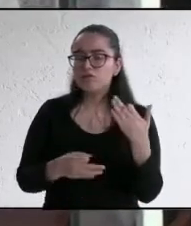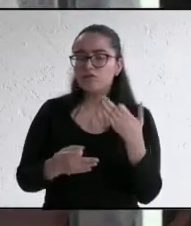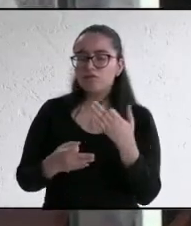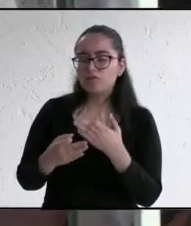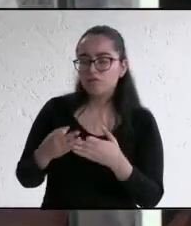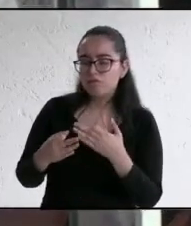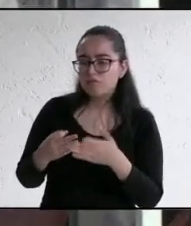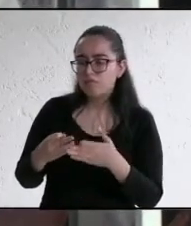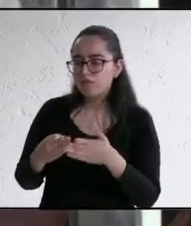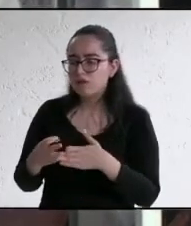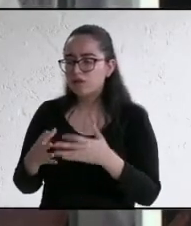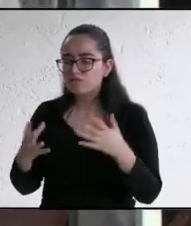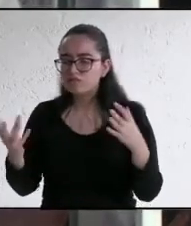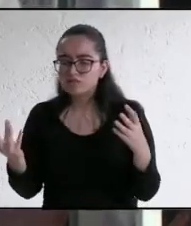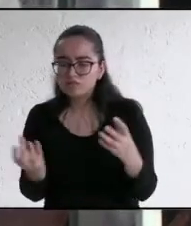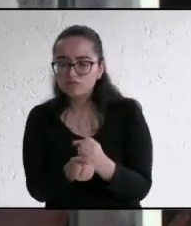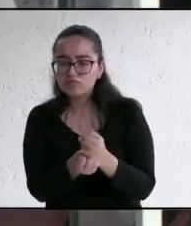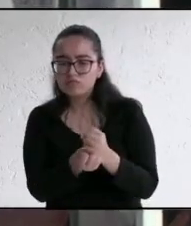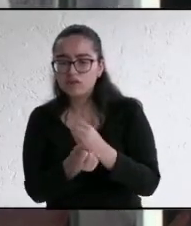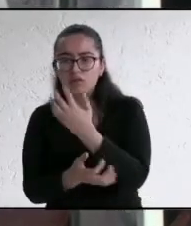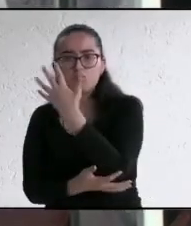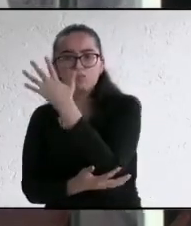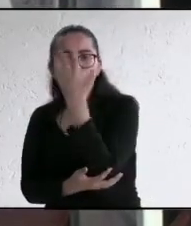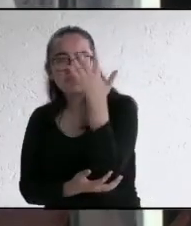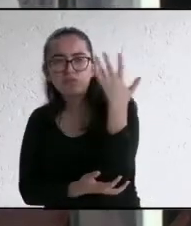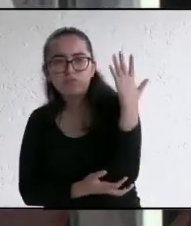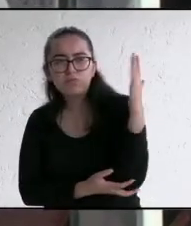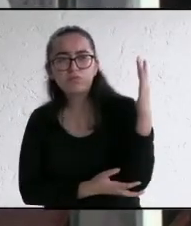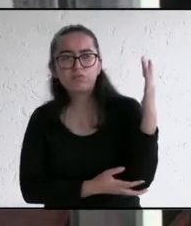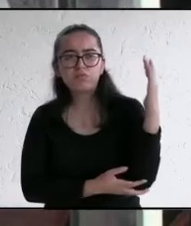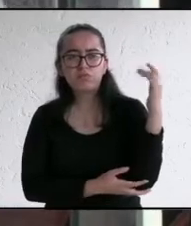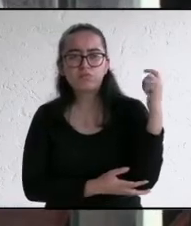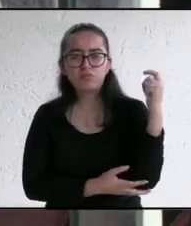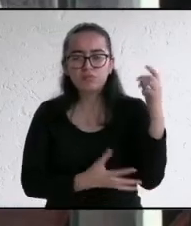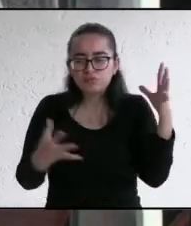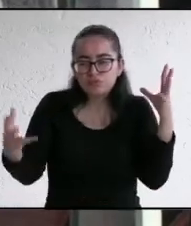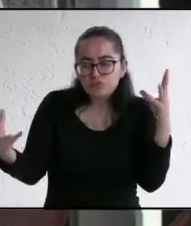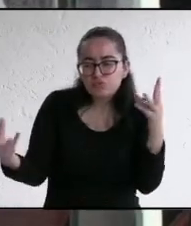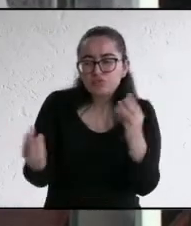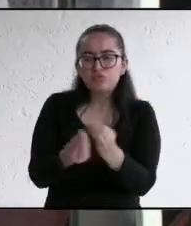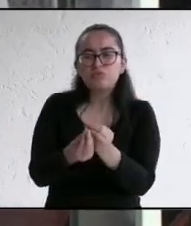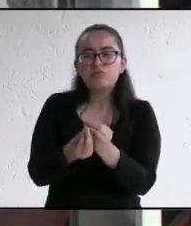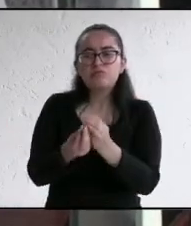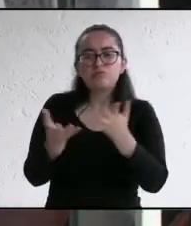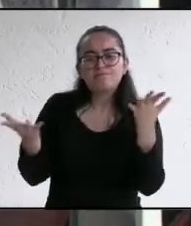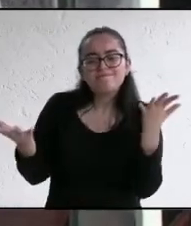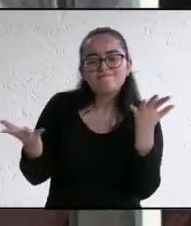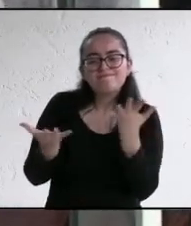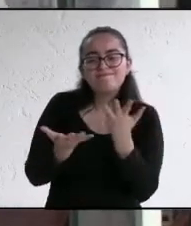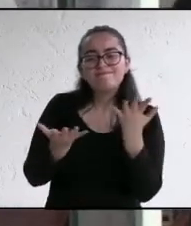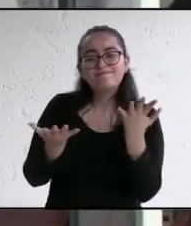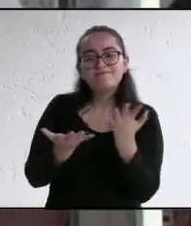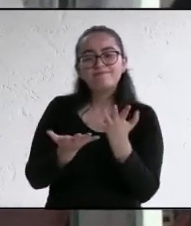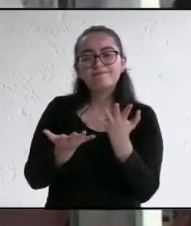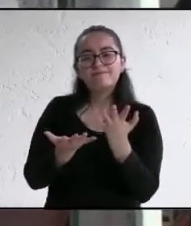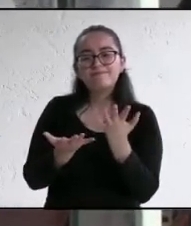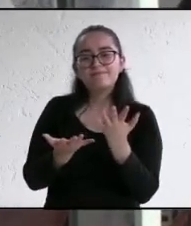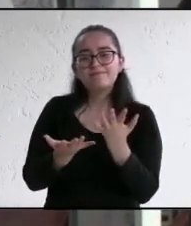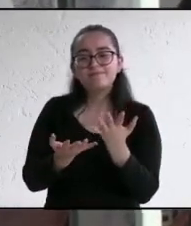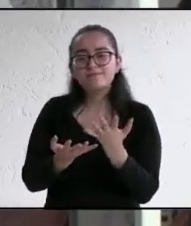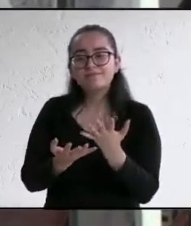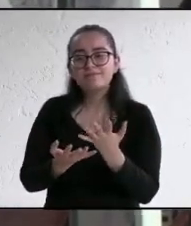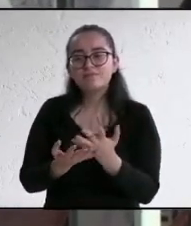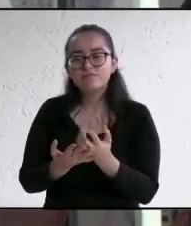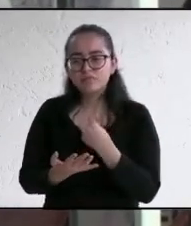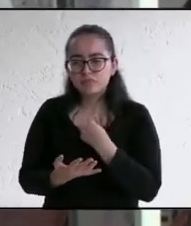concretas para rescatar nuestro entorno ecológico. Sumemos esfuerzos. Hagámoslos juntos. Creo